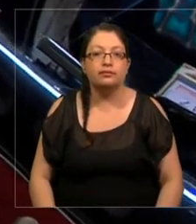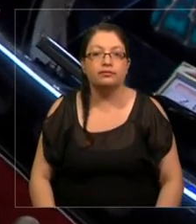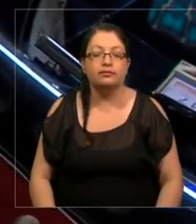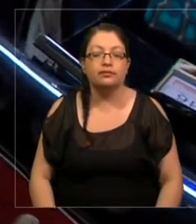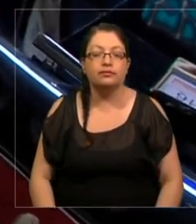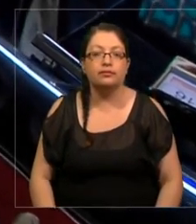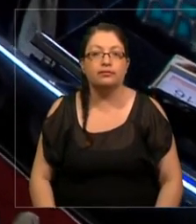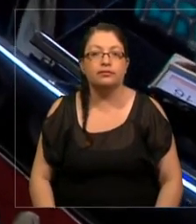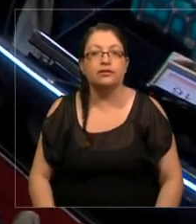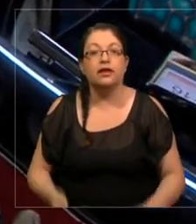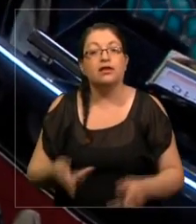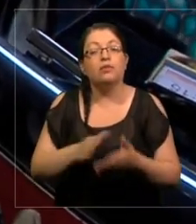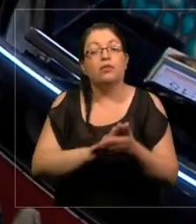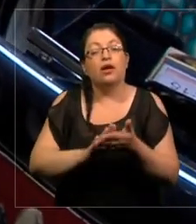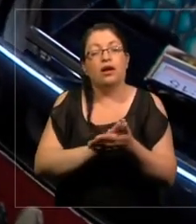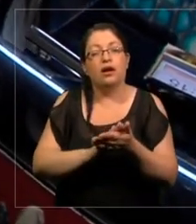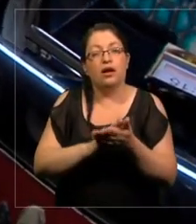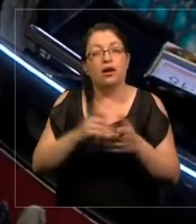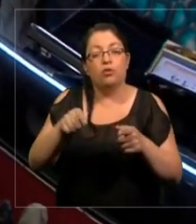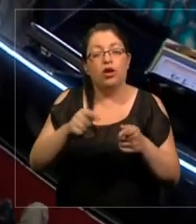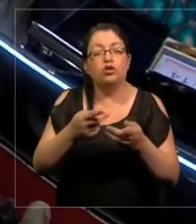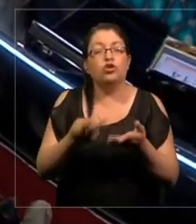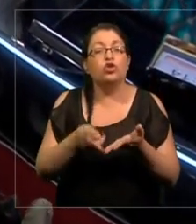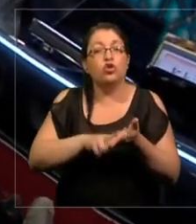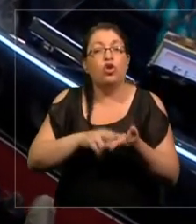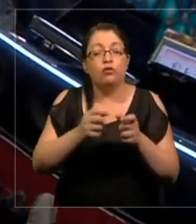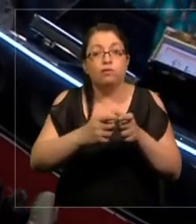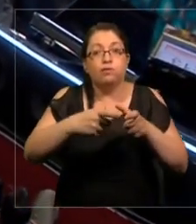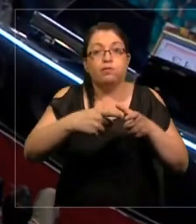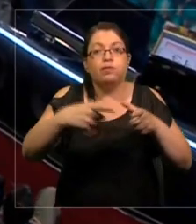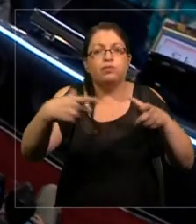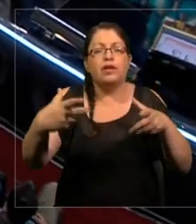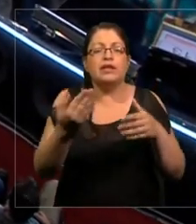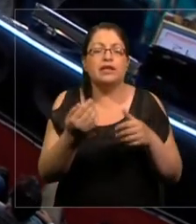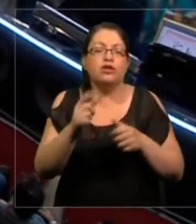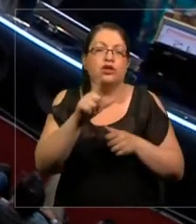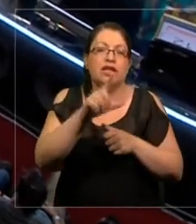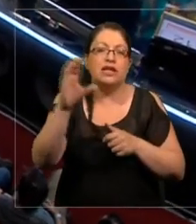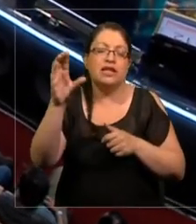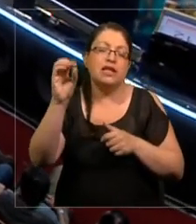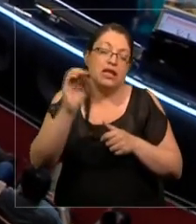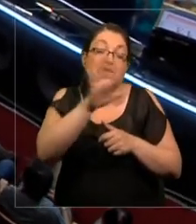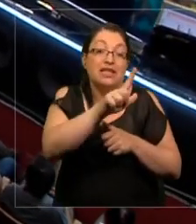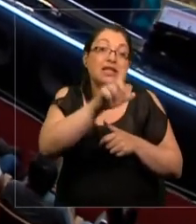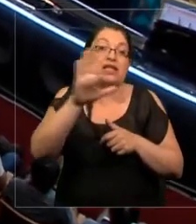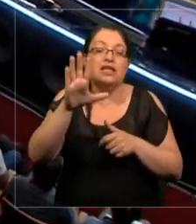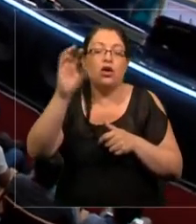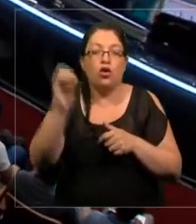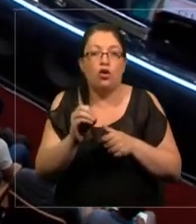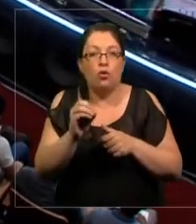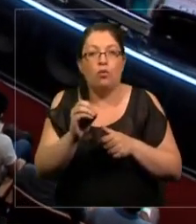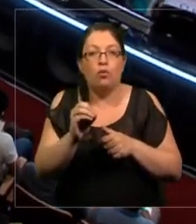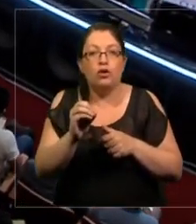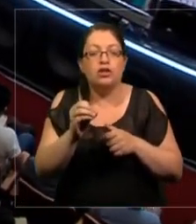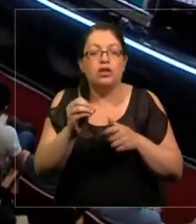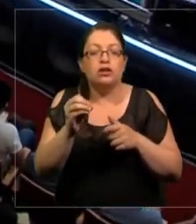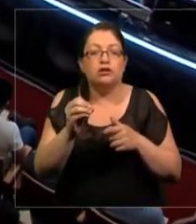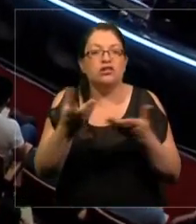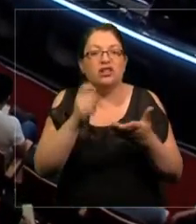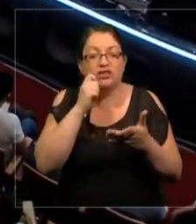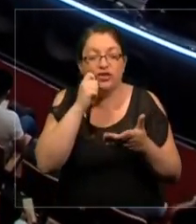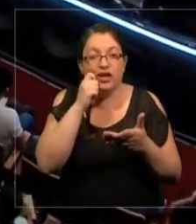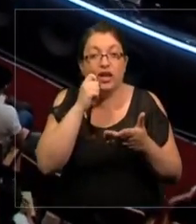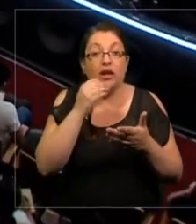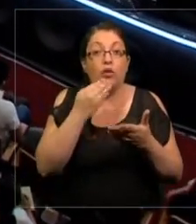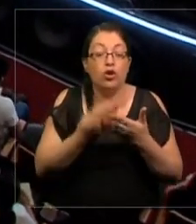del organismo va a necesitar, solo van a necesitar 75% y no doblar. Entonces, hay un 75% de ahorro cada vez que